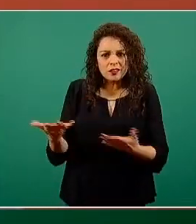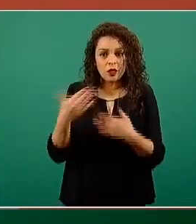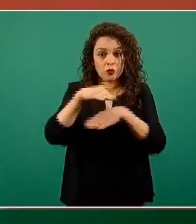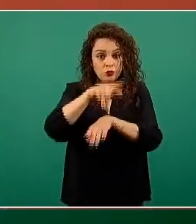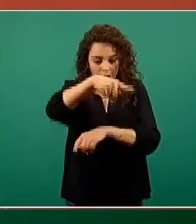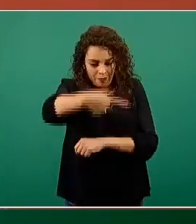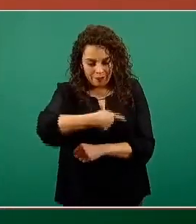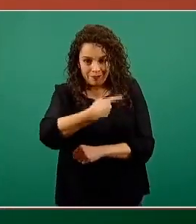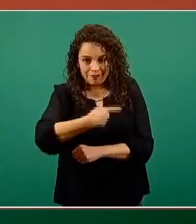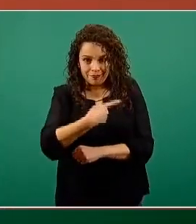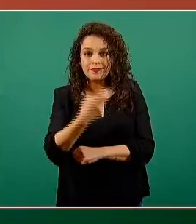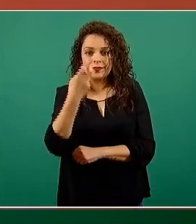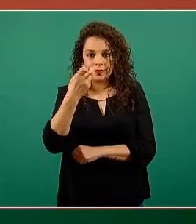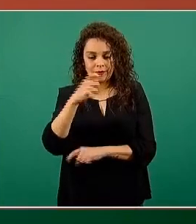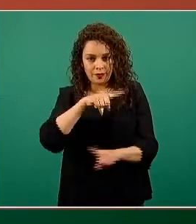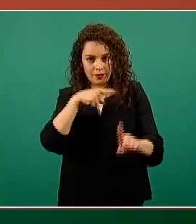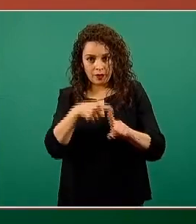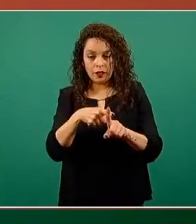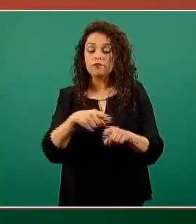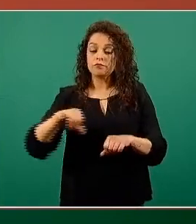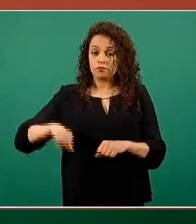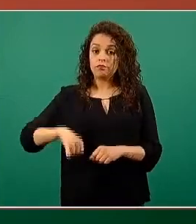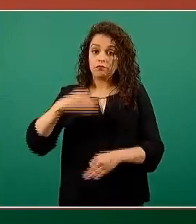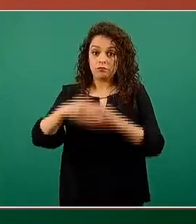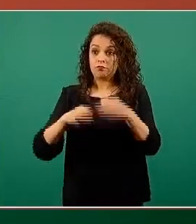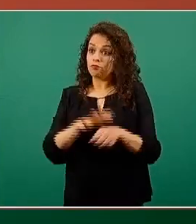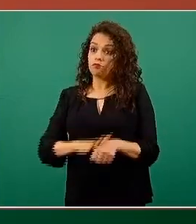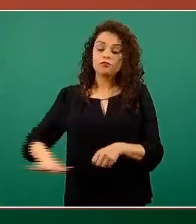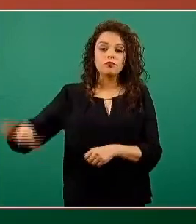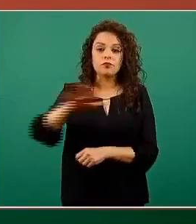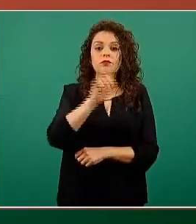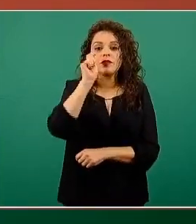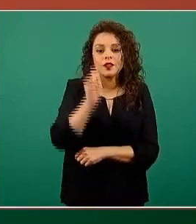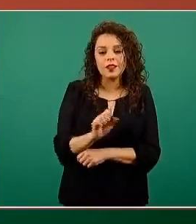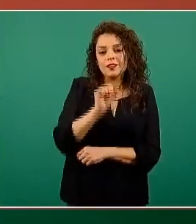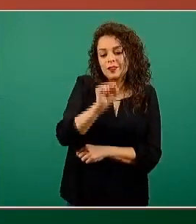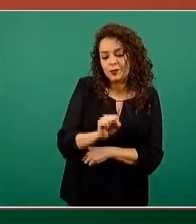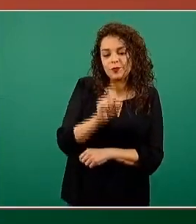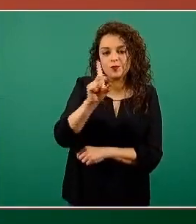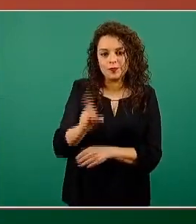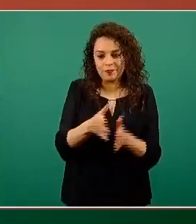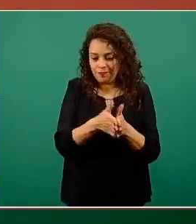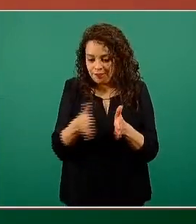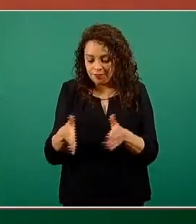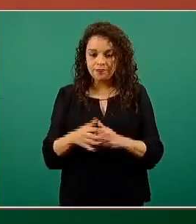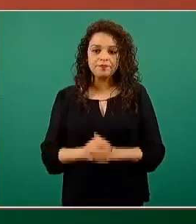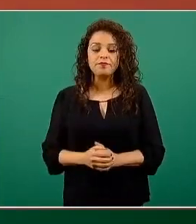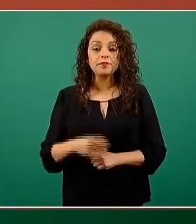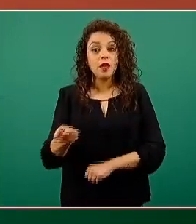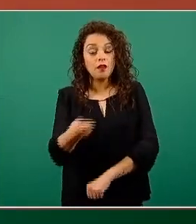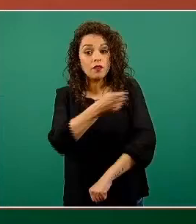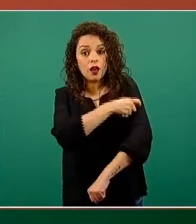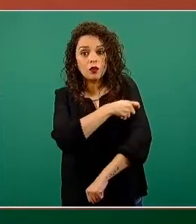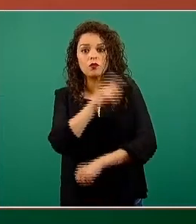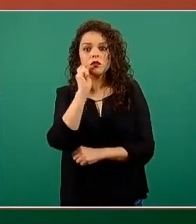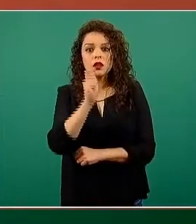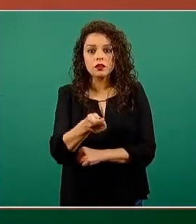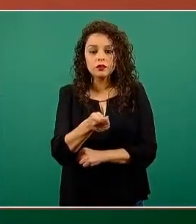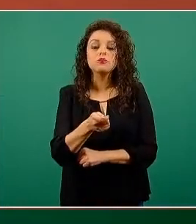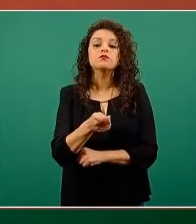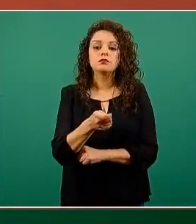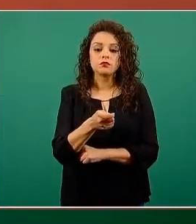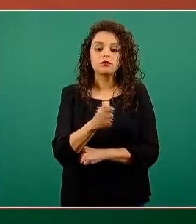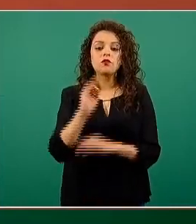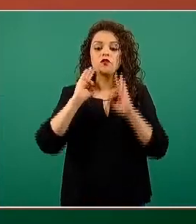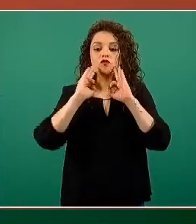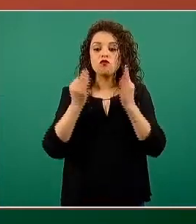usted hace y lo que ha sido de interés público a lo largo del fin de semana? Las vacunas son mecanismos de protección